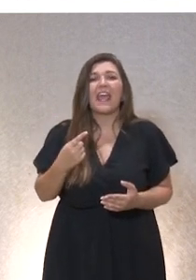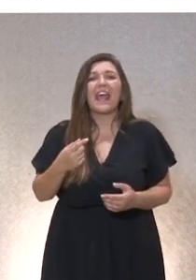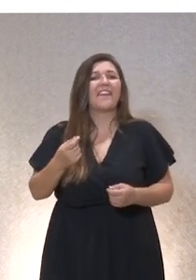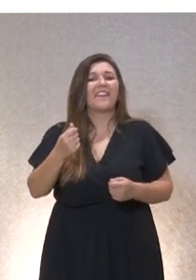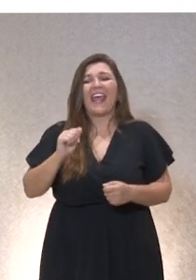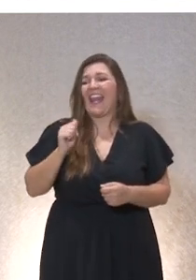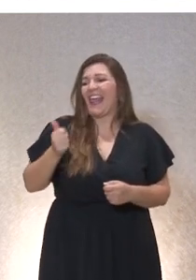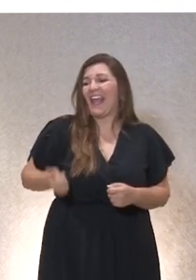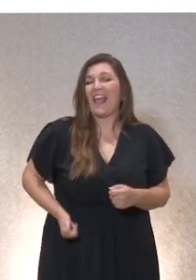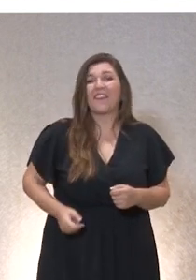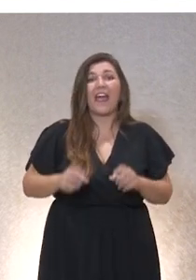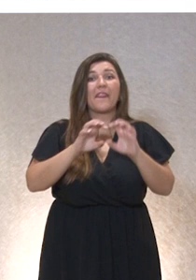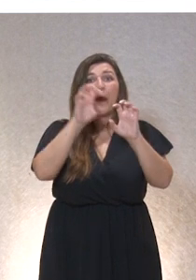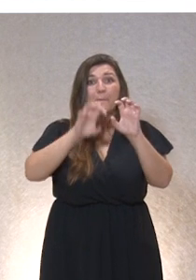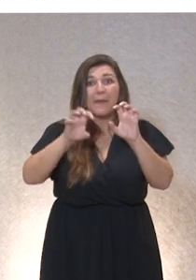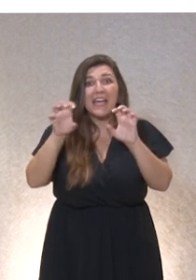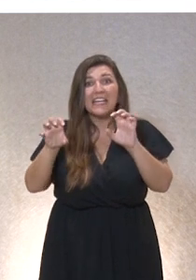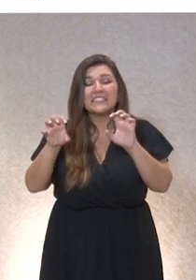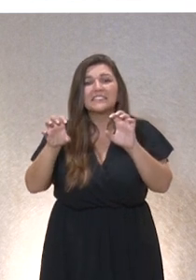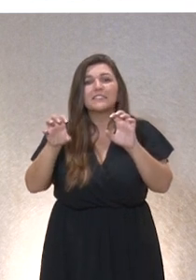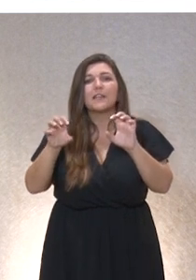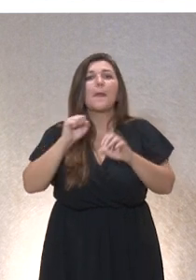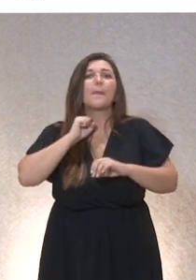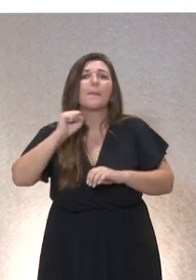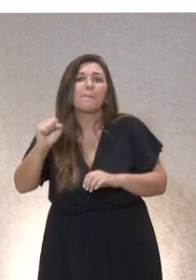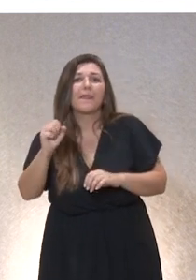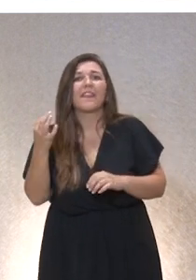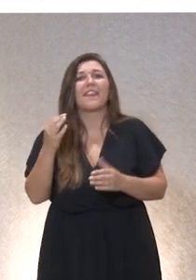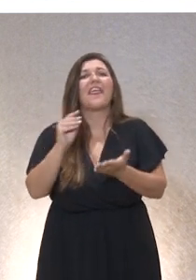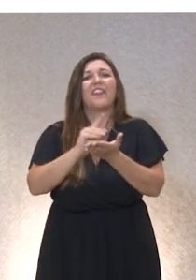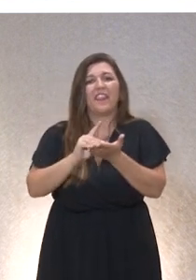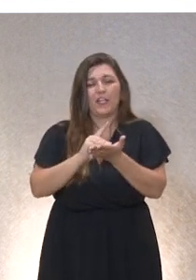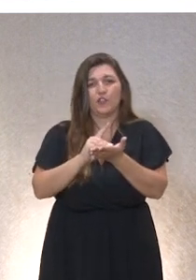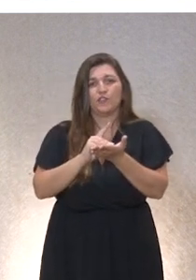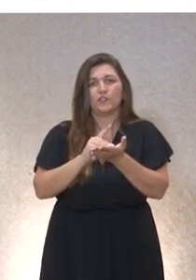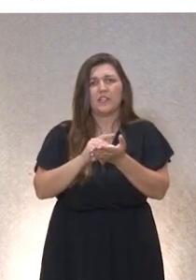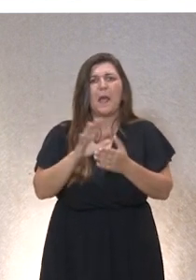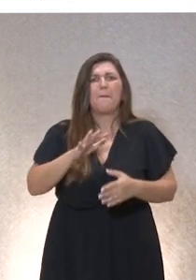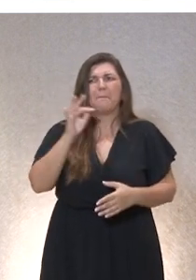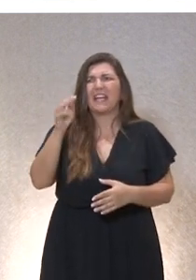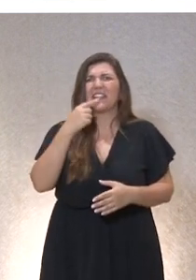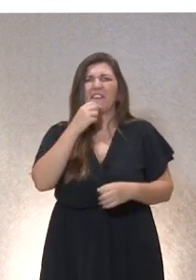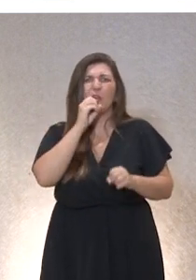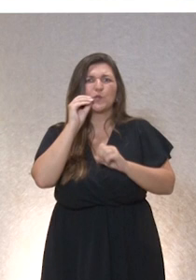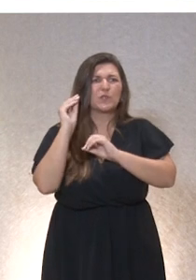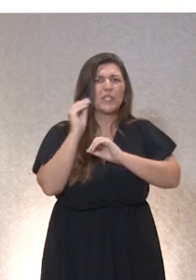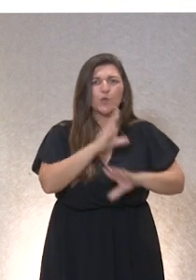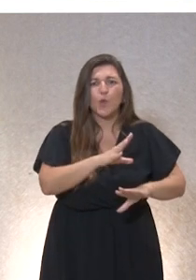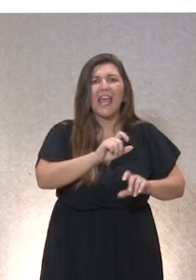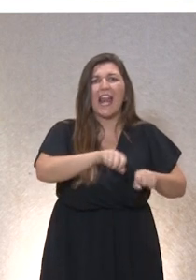riqueza de los países va a depender de los datos. Pero es que además se nos está diciendo que va a sustituir a la naturaleza, es decir, que en realidad